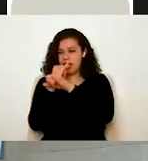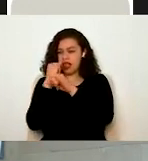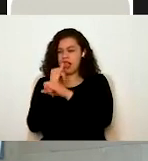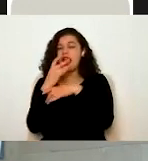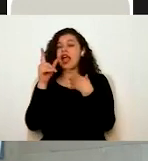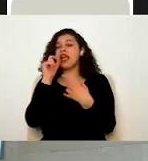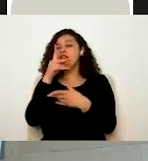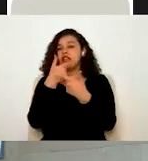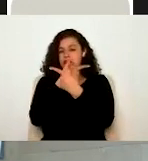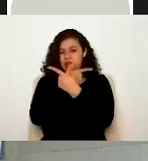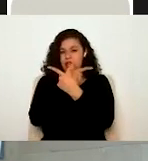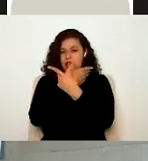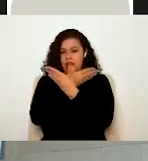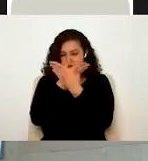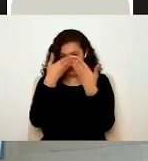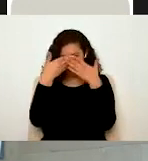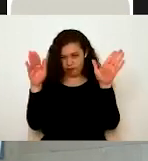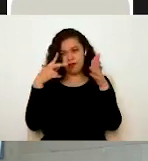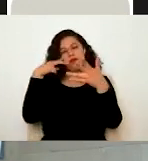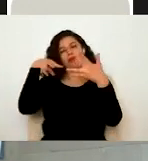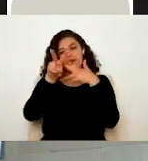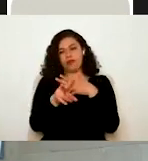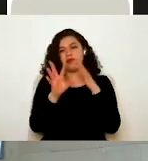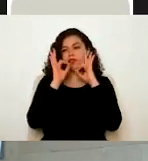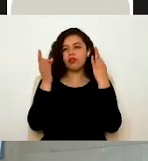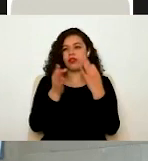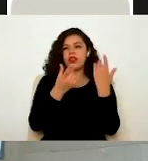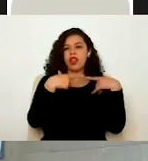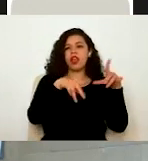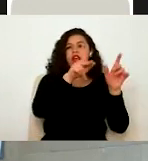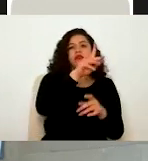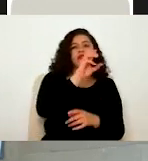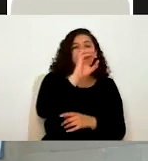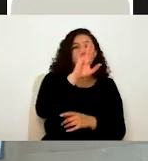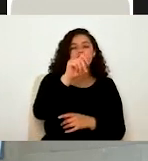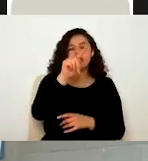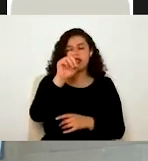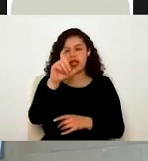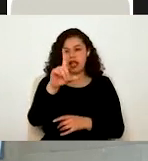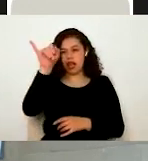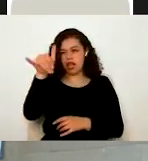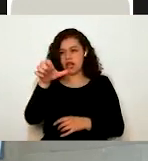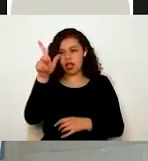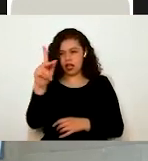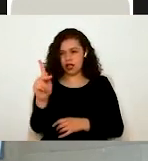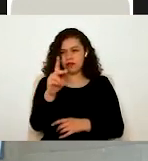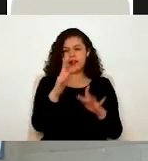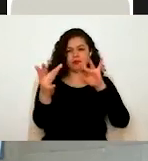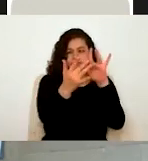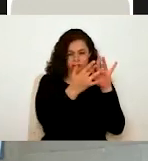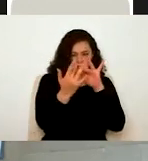Los medios digitales con los que contamos son el portal Hub, las redes sociales y la intranet de las instituciones.